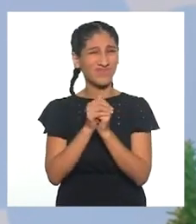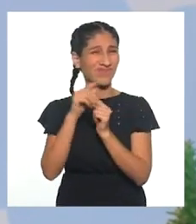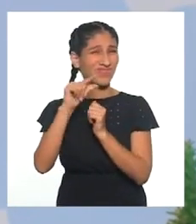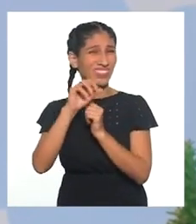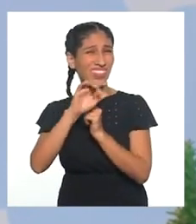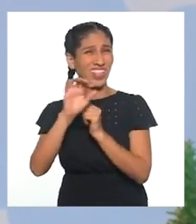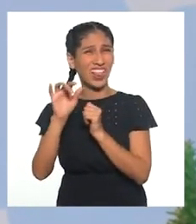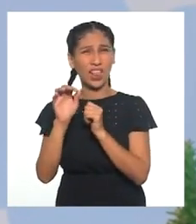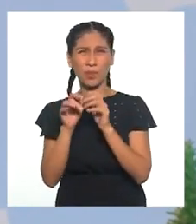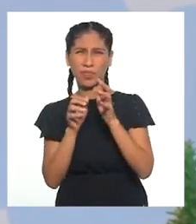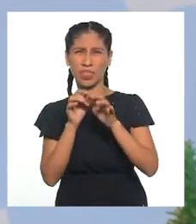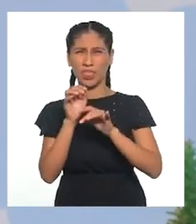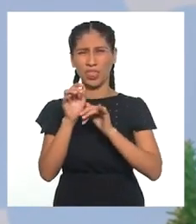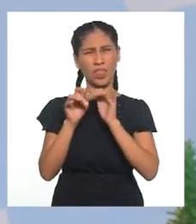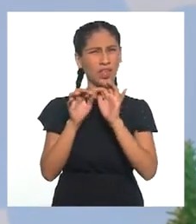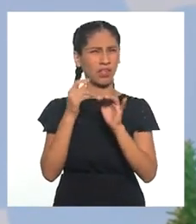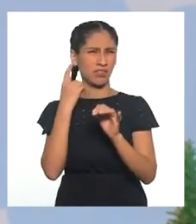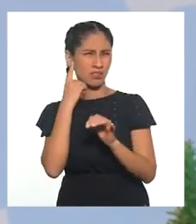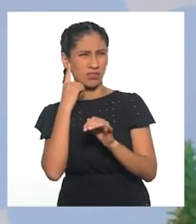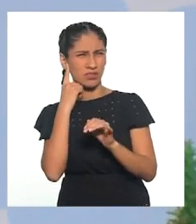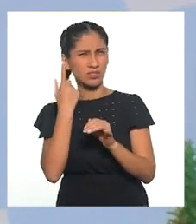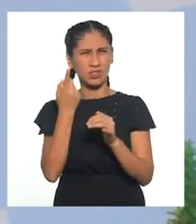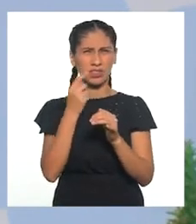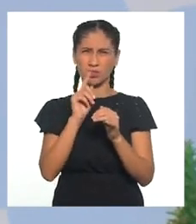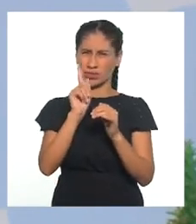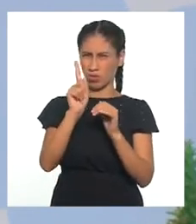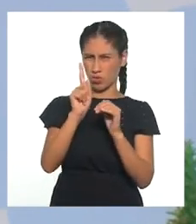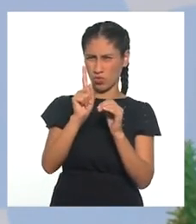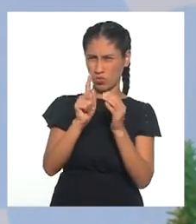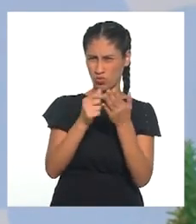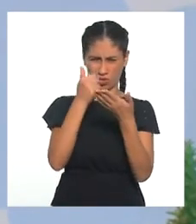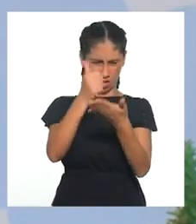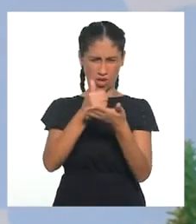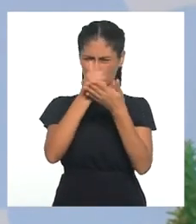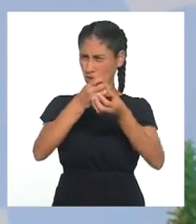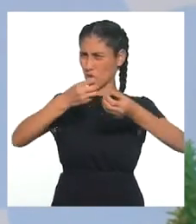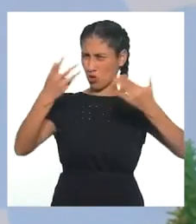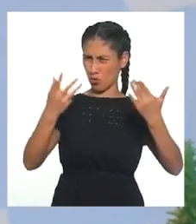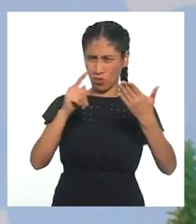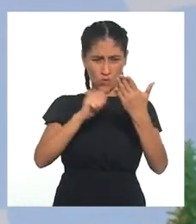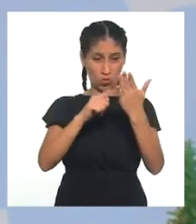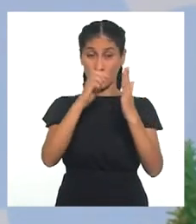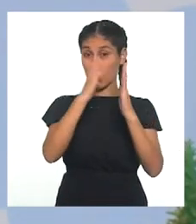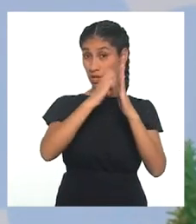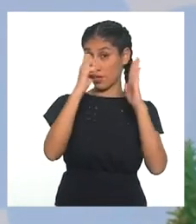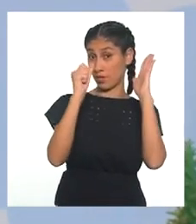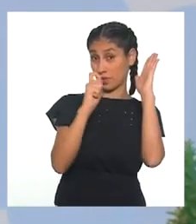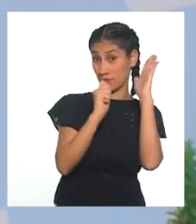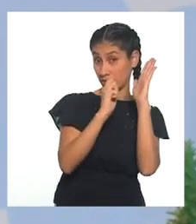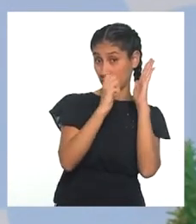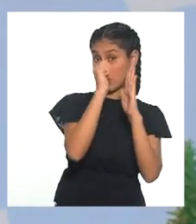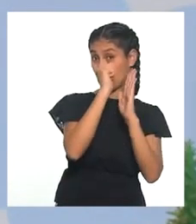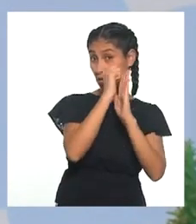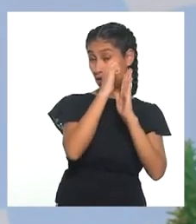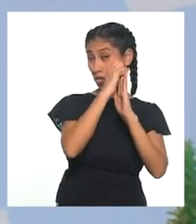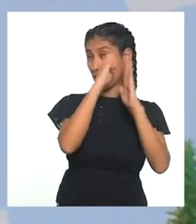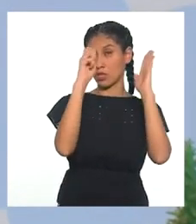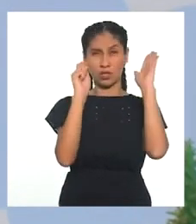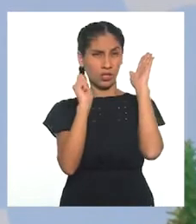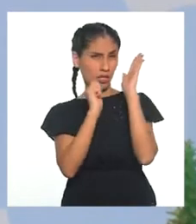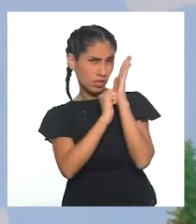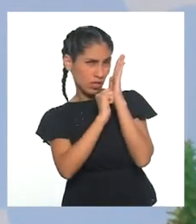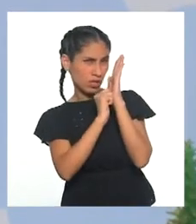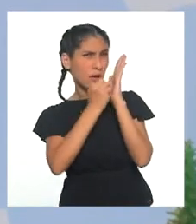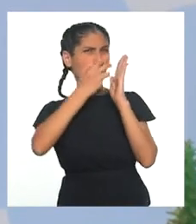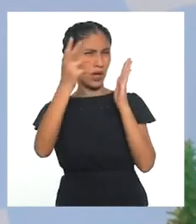variables, he encontrado una posible solución, una estrategia para generar propuestas creativas aprovechando las